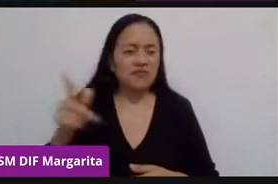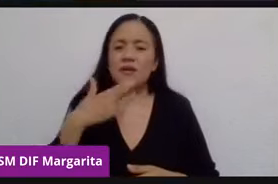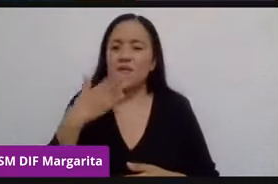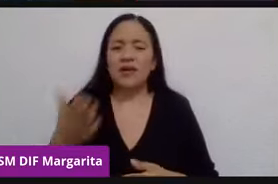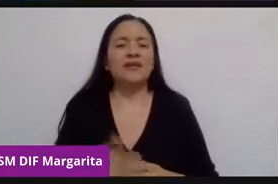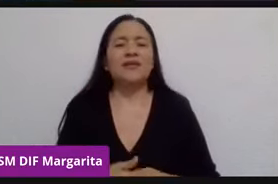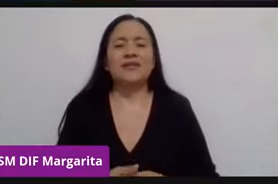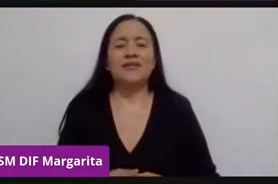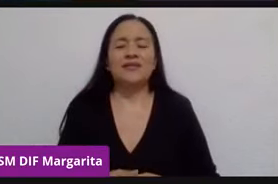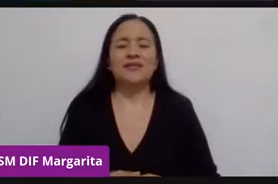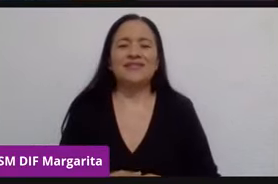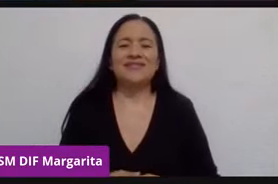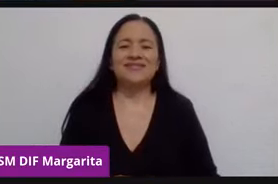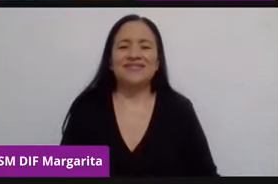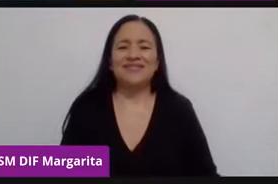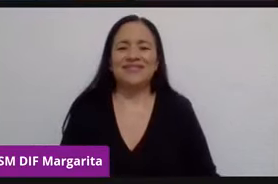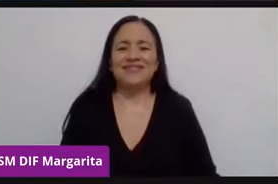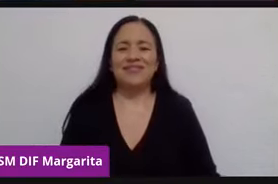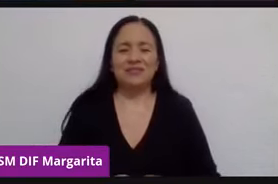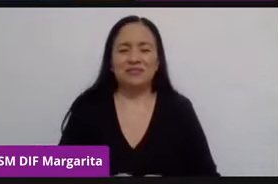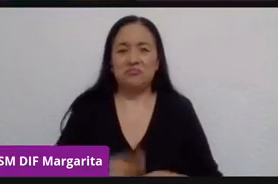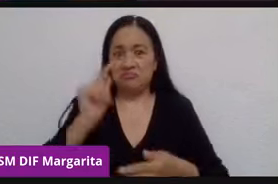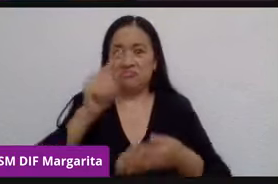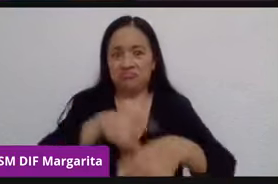Nos va a venir a presentar tu libro, ¿eh? palabras.